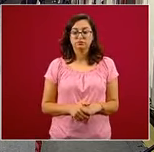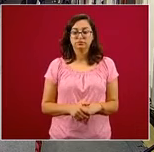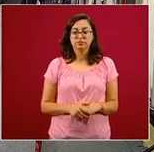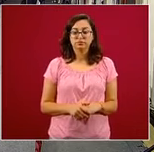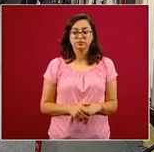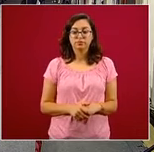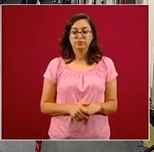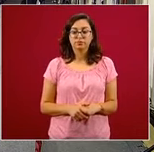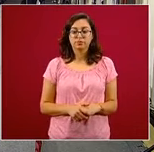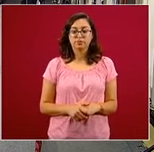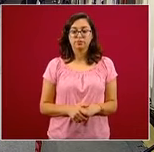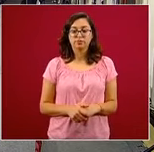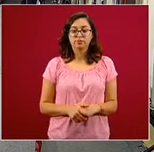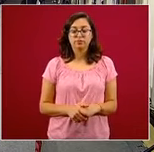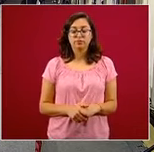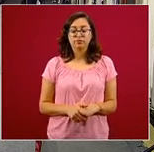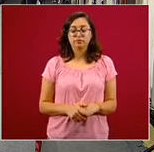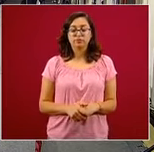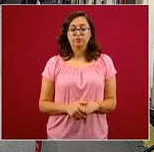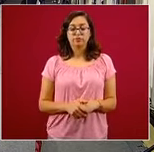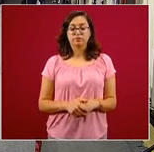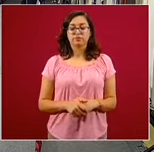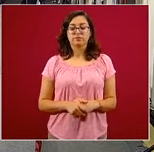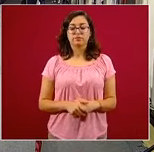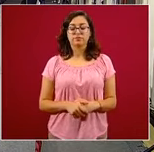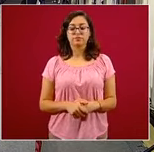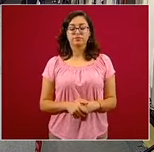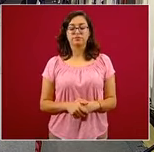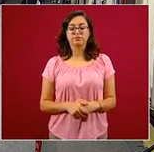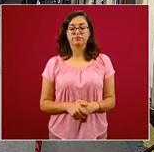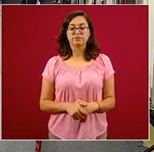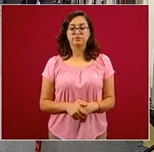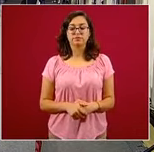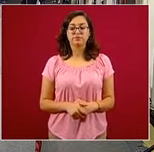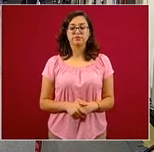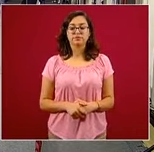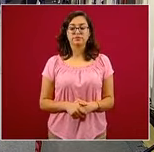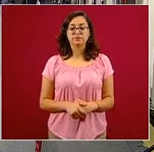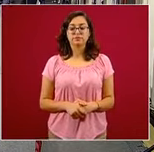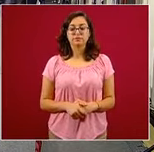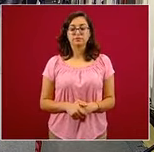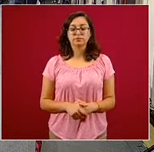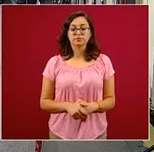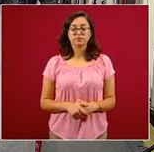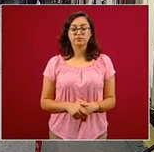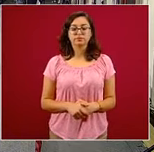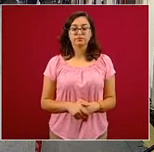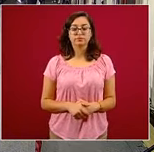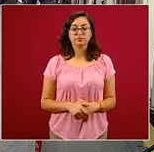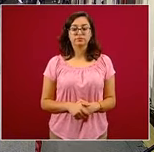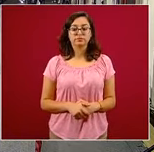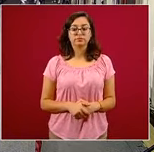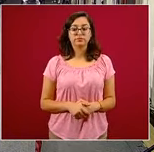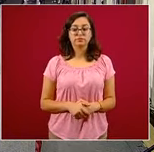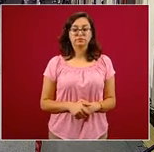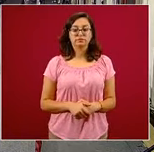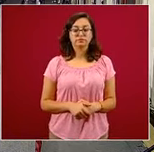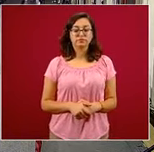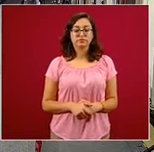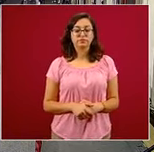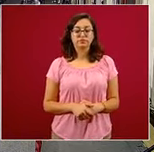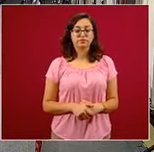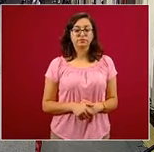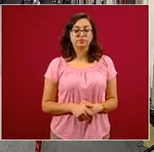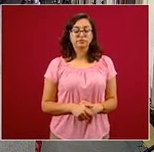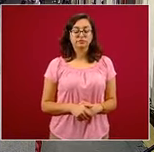jefes que llevan 20 años y que tienen votos de poder, que tienen corruptelas, que tienen venta de plazas